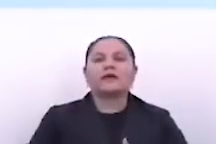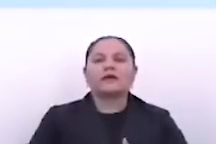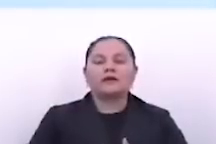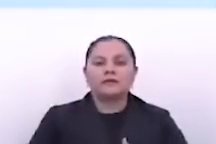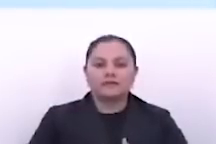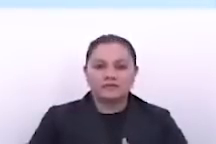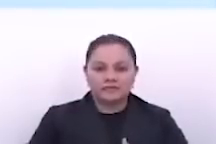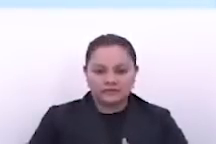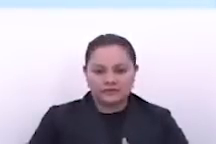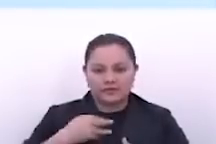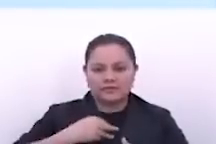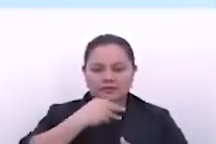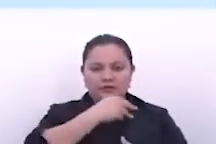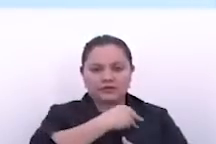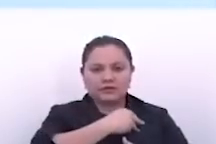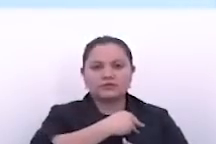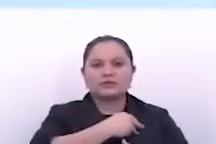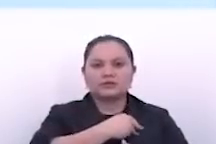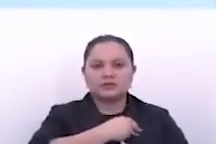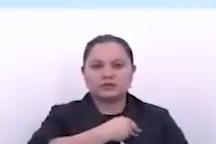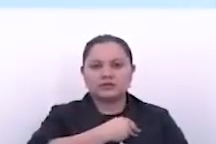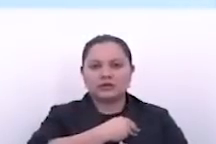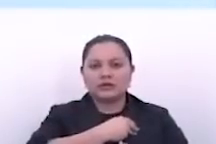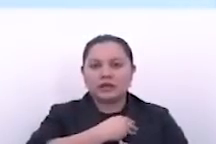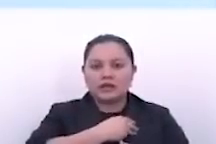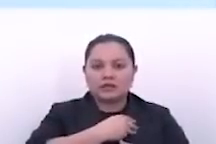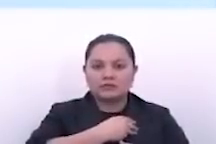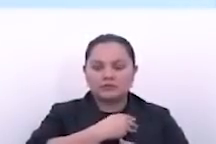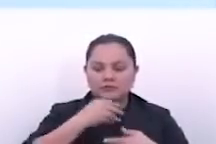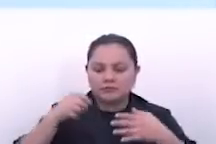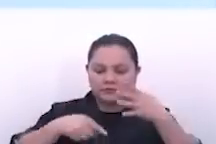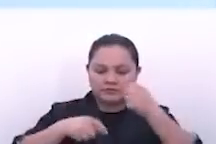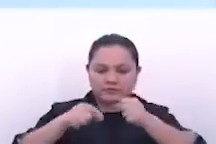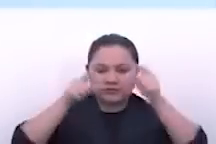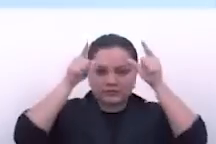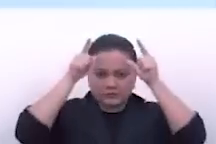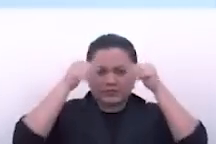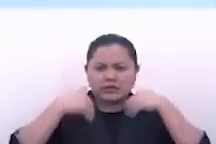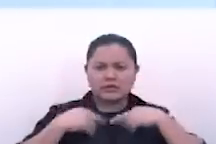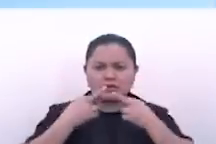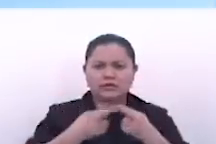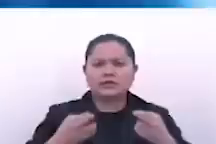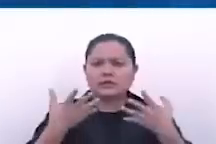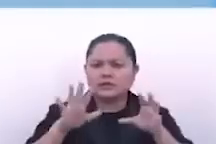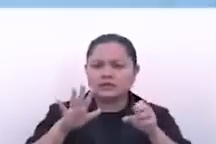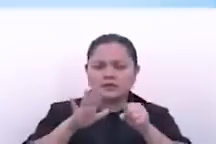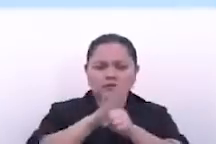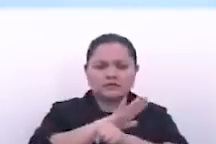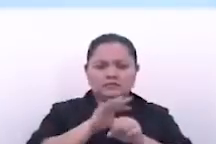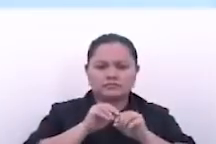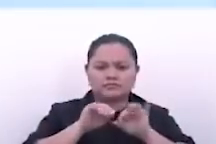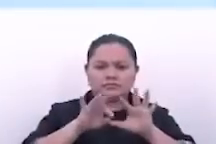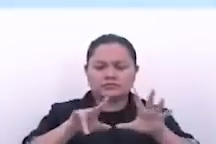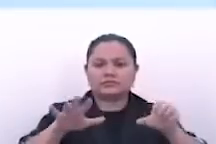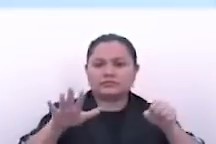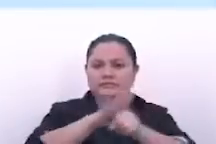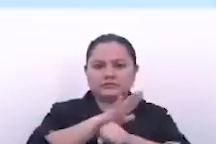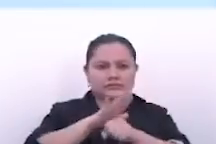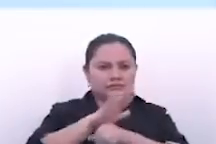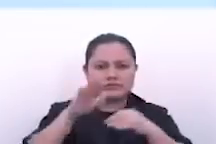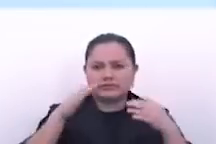Ministerio de Agricultura y Ganadería ha tenido los recursos suficientes para poder haber ya iniciado y concluido